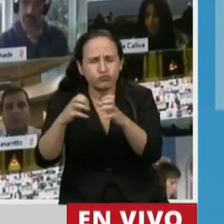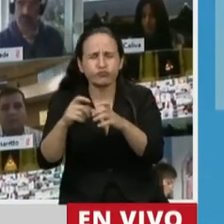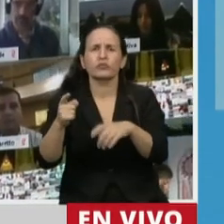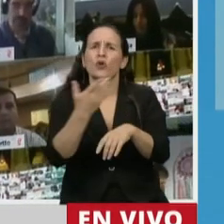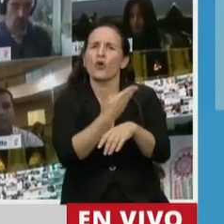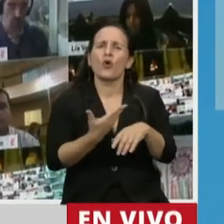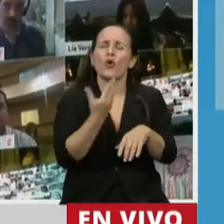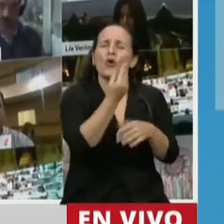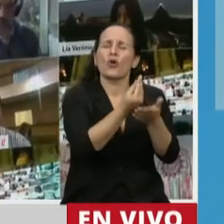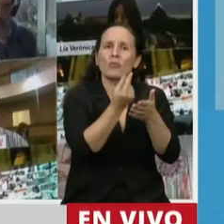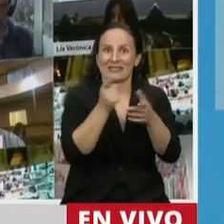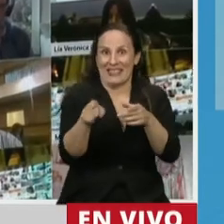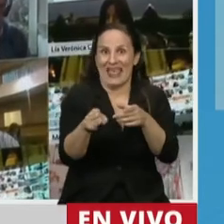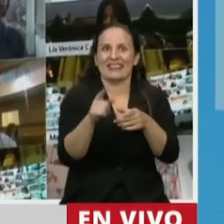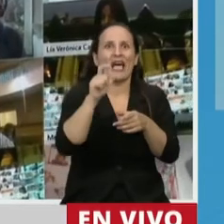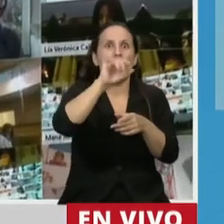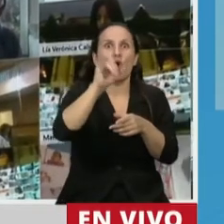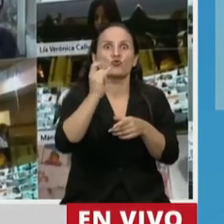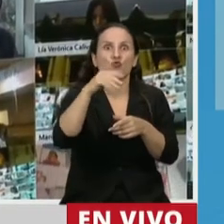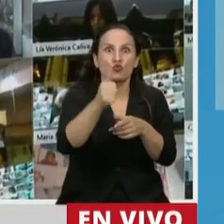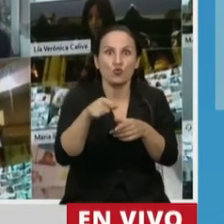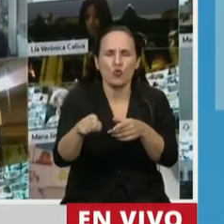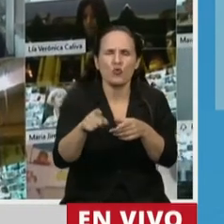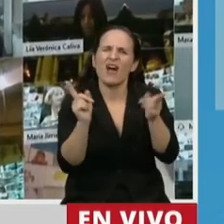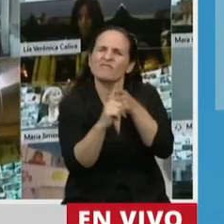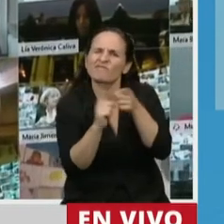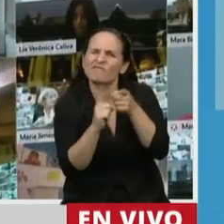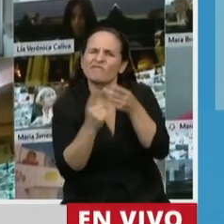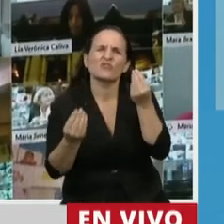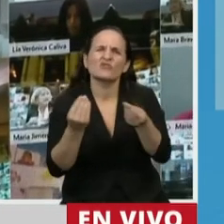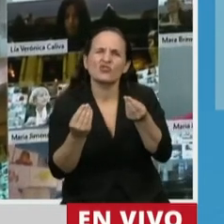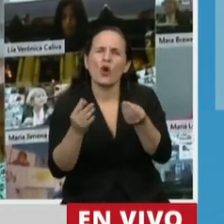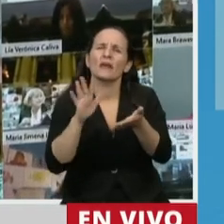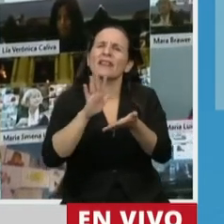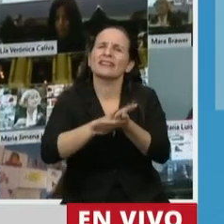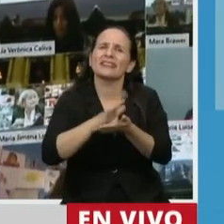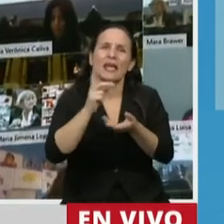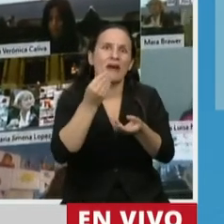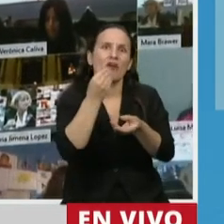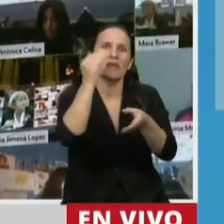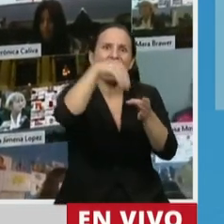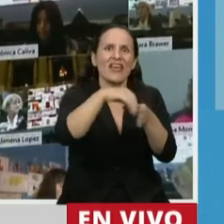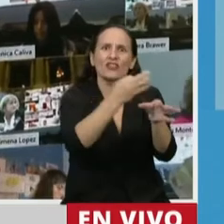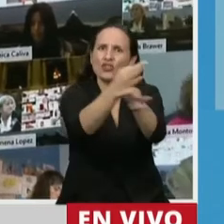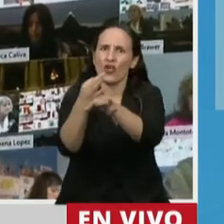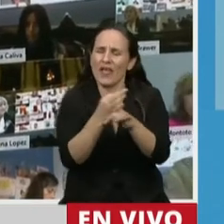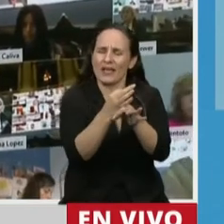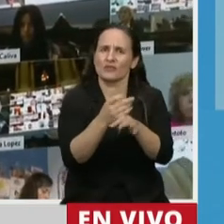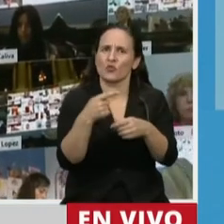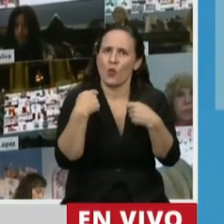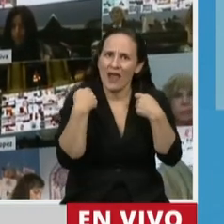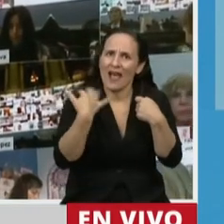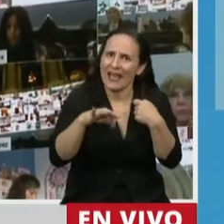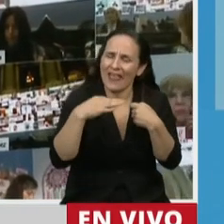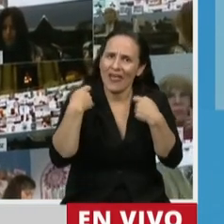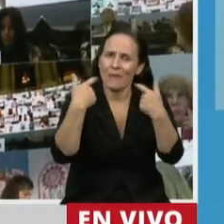Presidenta Blanca Ozuna, referida a revisar también nuestros servicios alimentarios escolares tan necesarios en